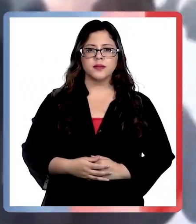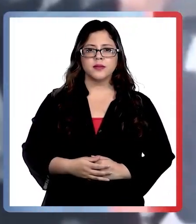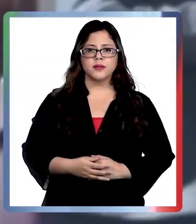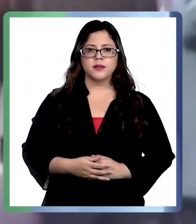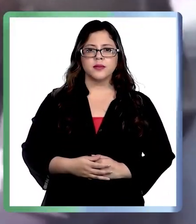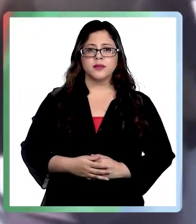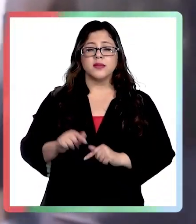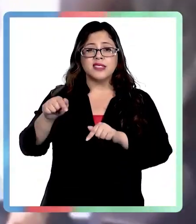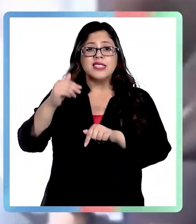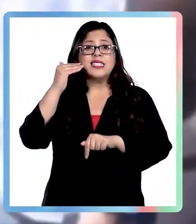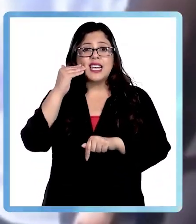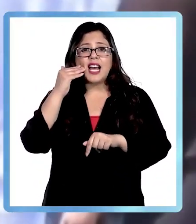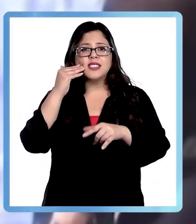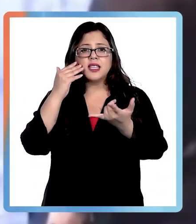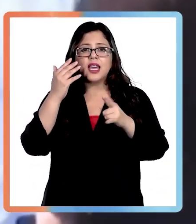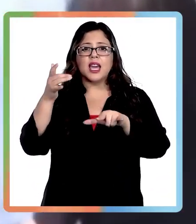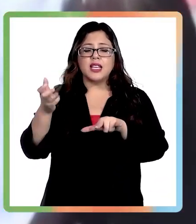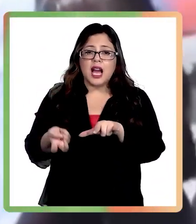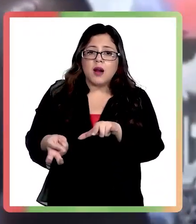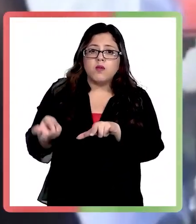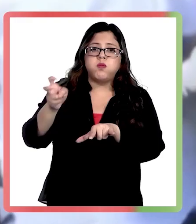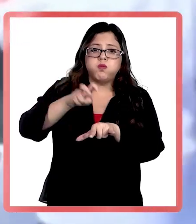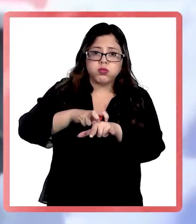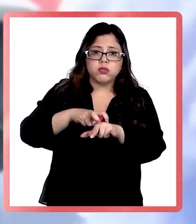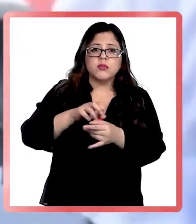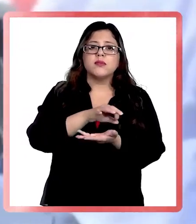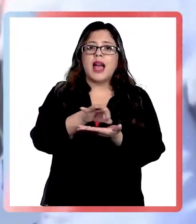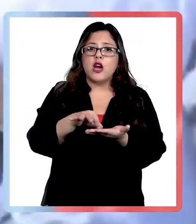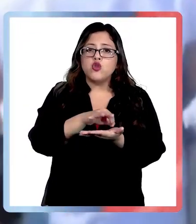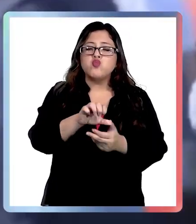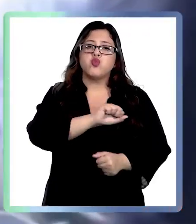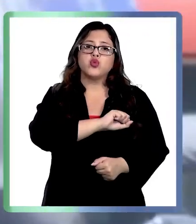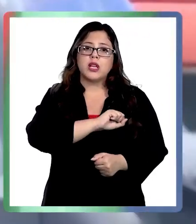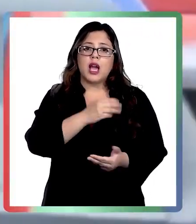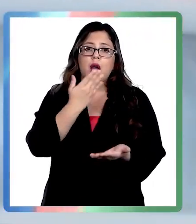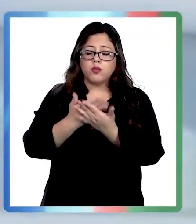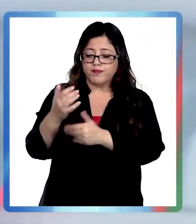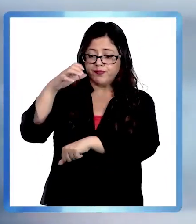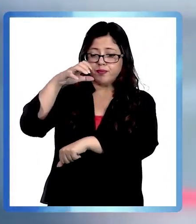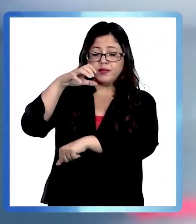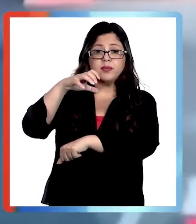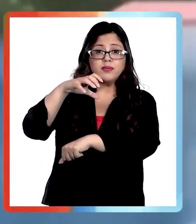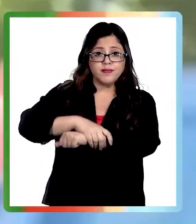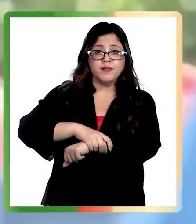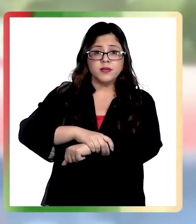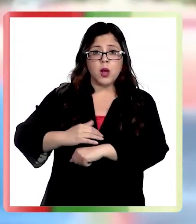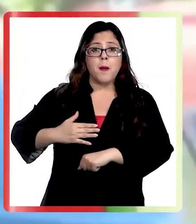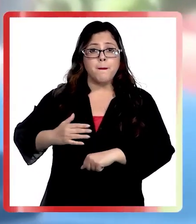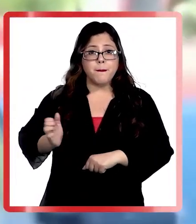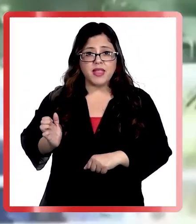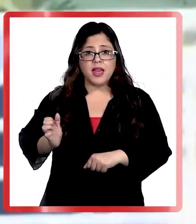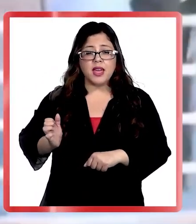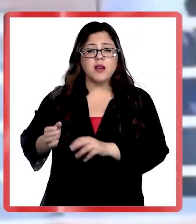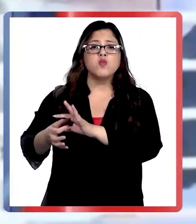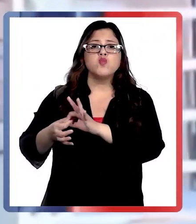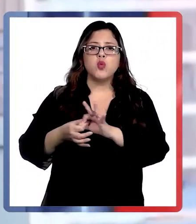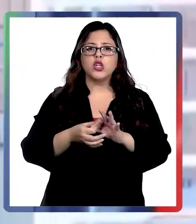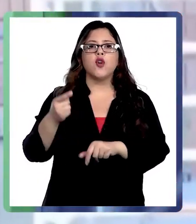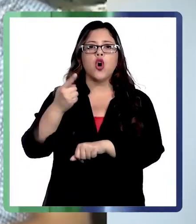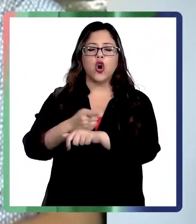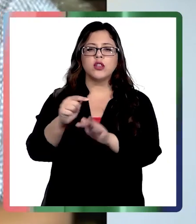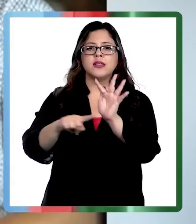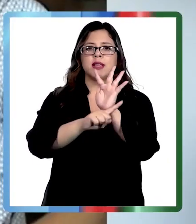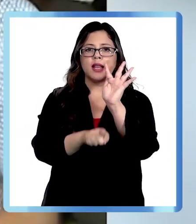Estaba a punto de abordar un avión en el aeropuerto de Santiago cuando la PDI detuvo a Carlos Contreras por orden de la